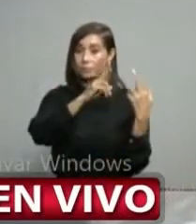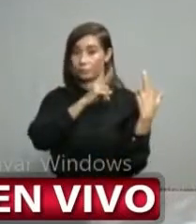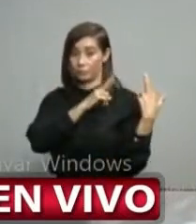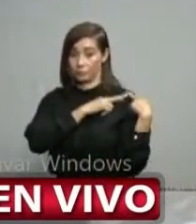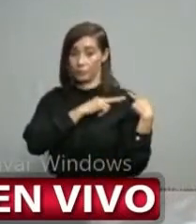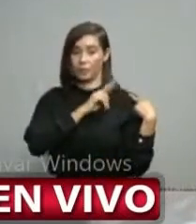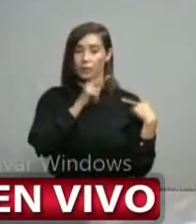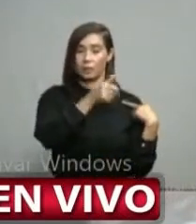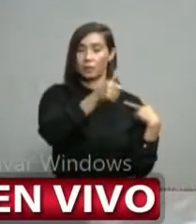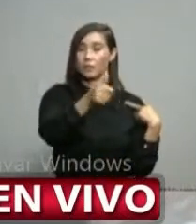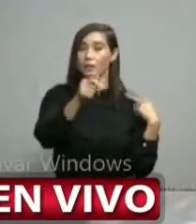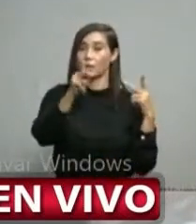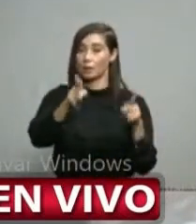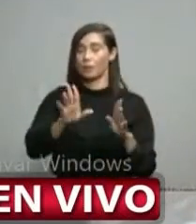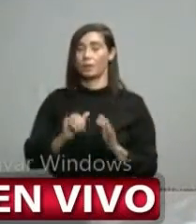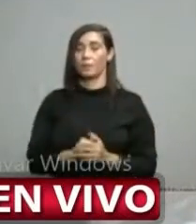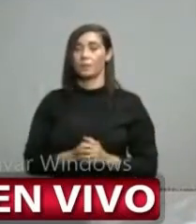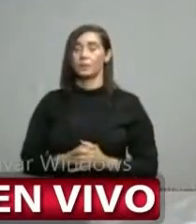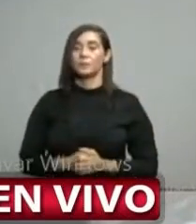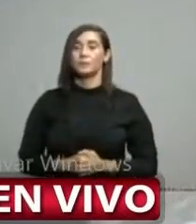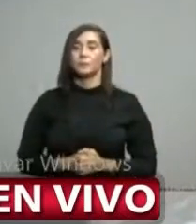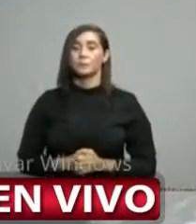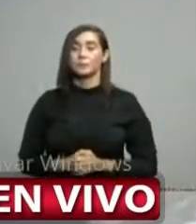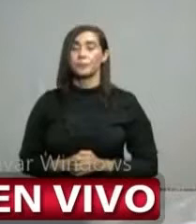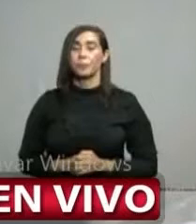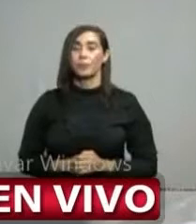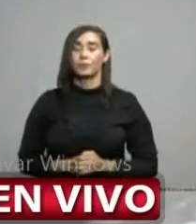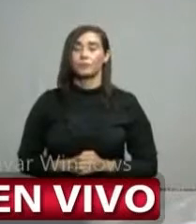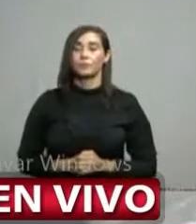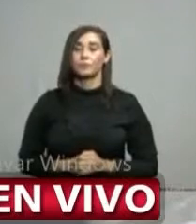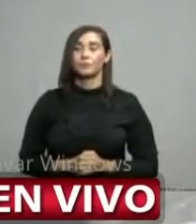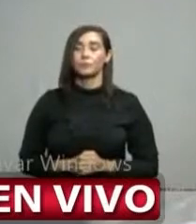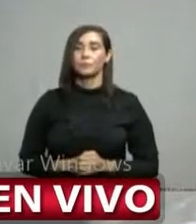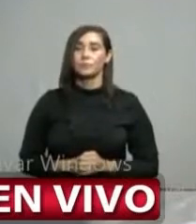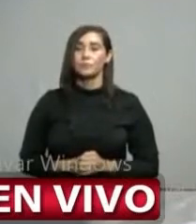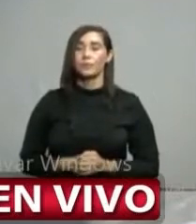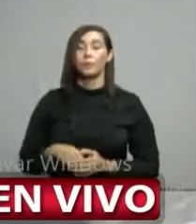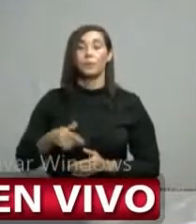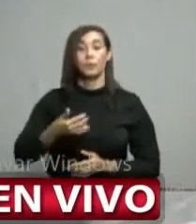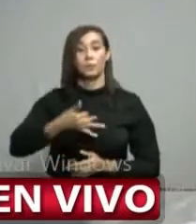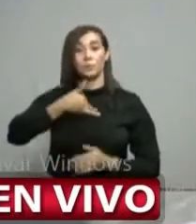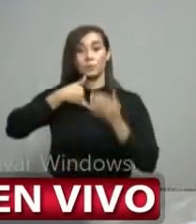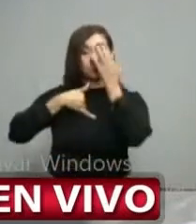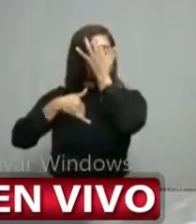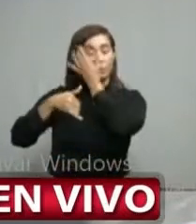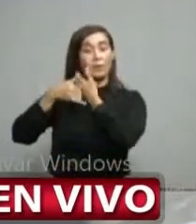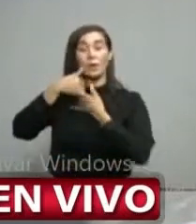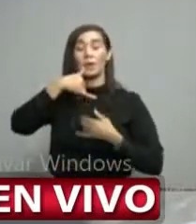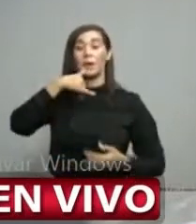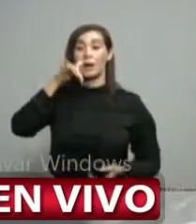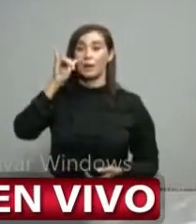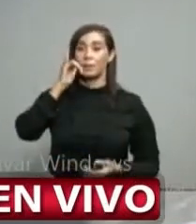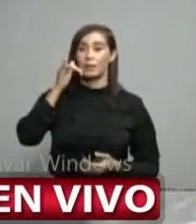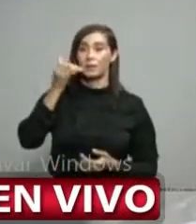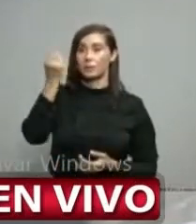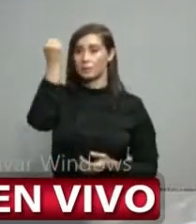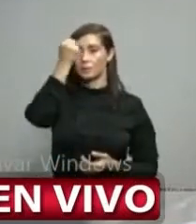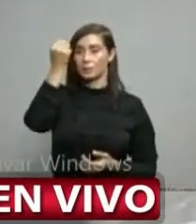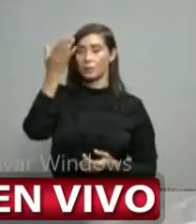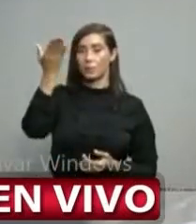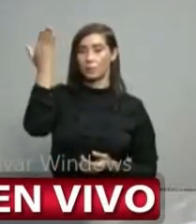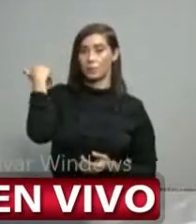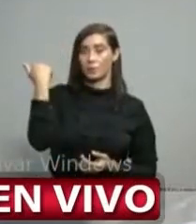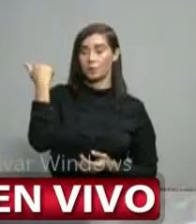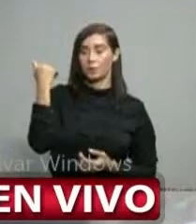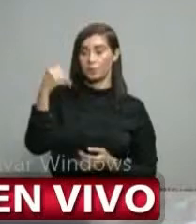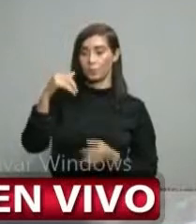ciudadana. Y para mi satisfacción debo decirle que ayer, el pasado sábado, en